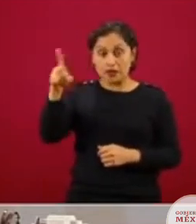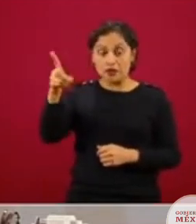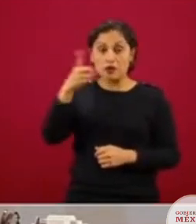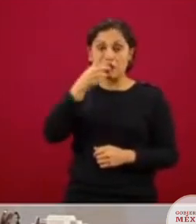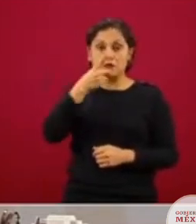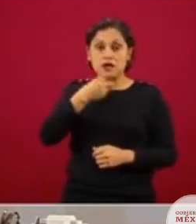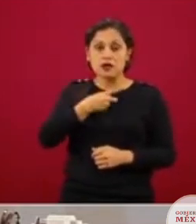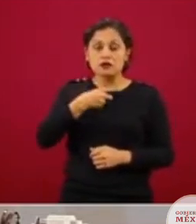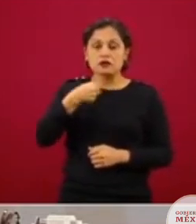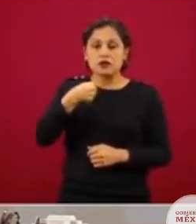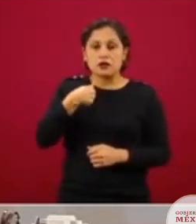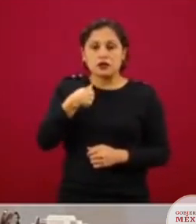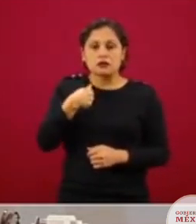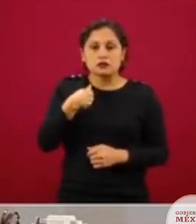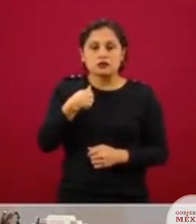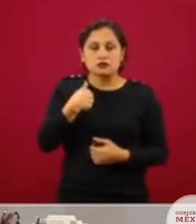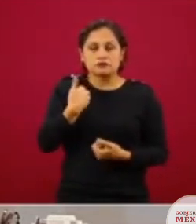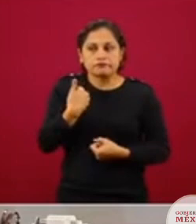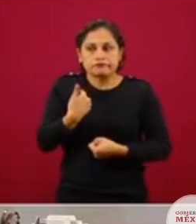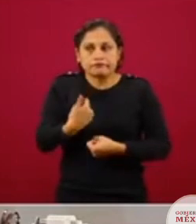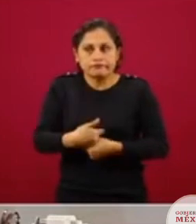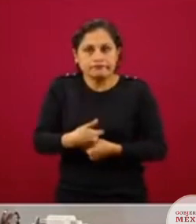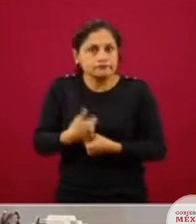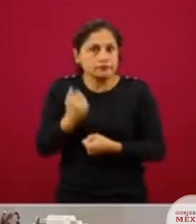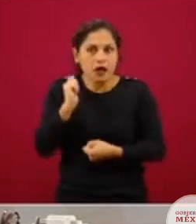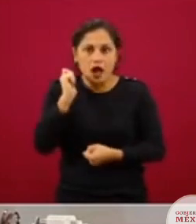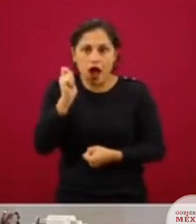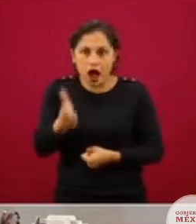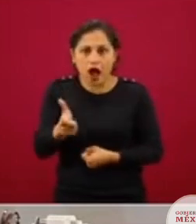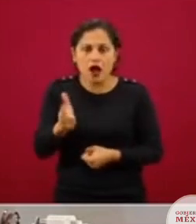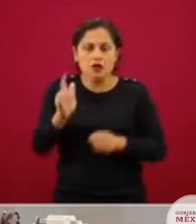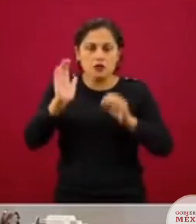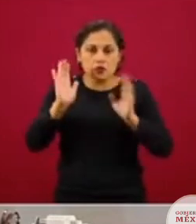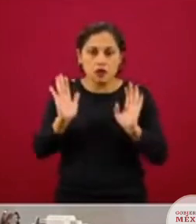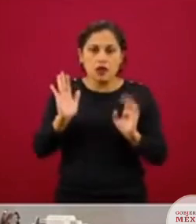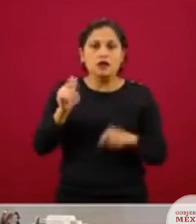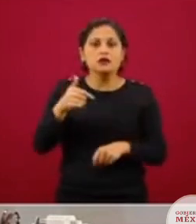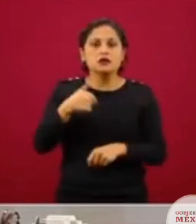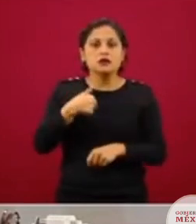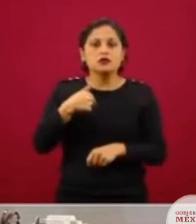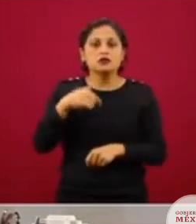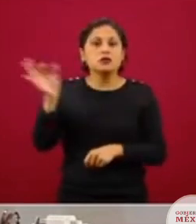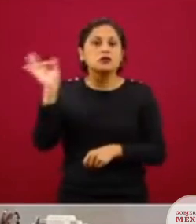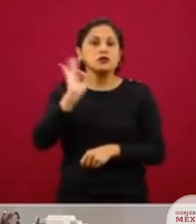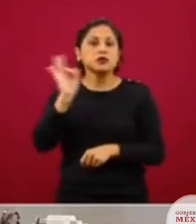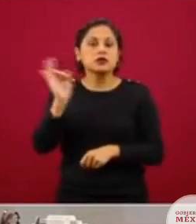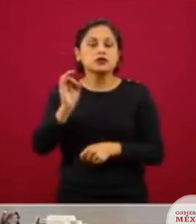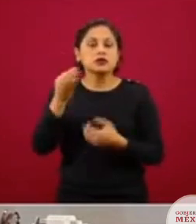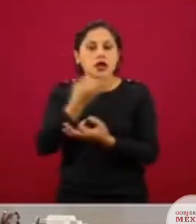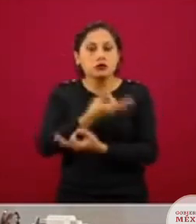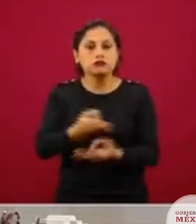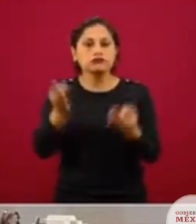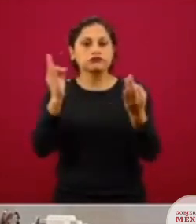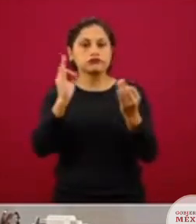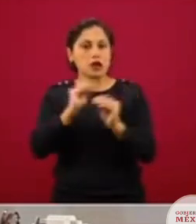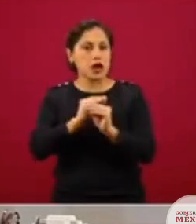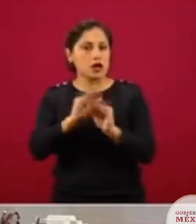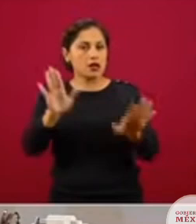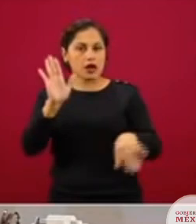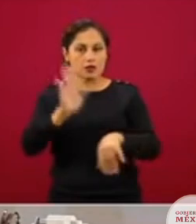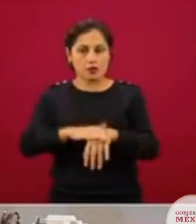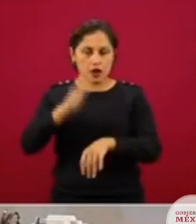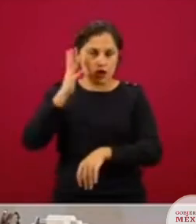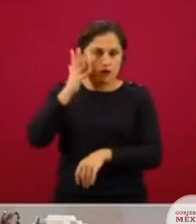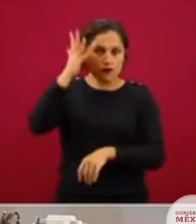cómo pudieron haberse dado las circunstancias y de qué manera podría ser más efectivo en el futuro para no